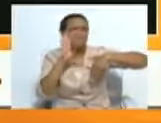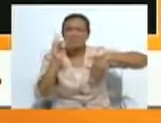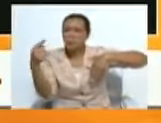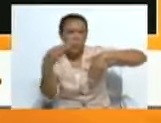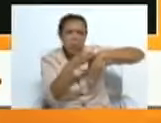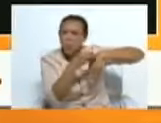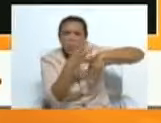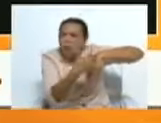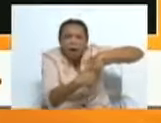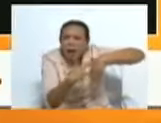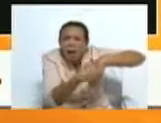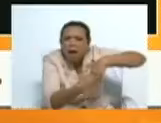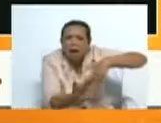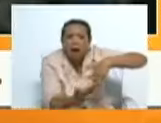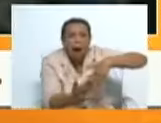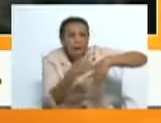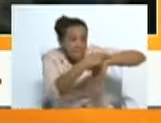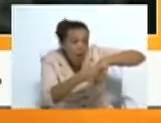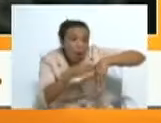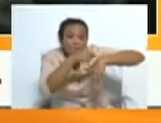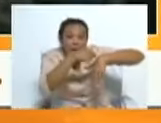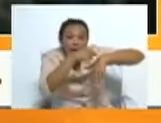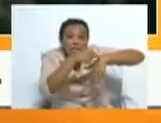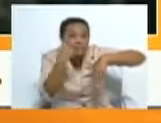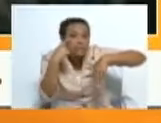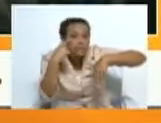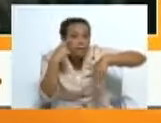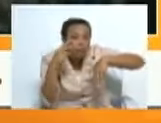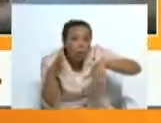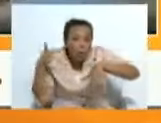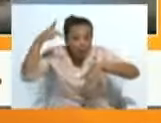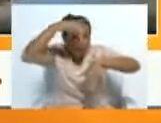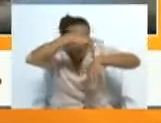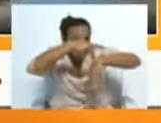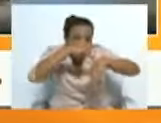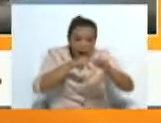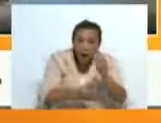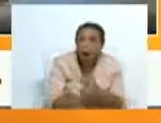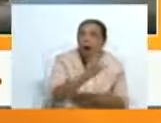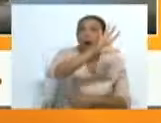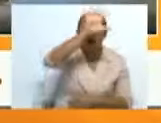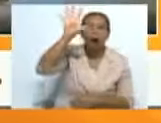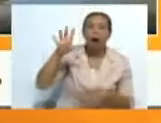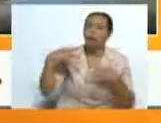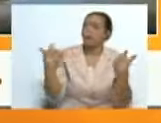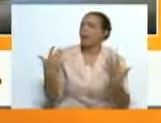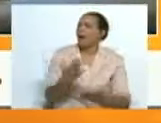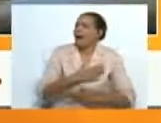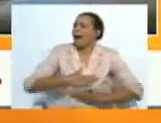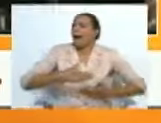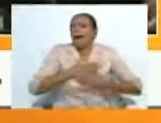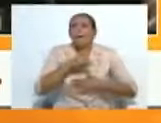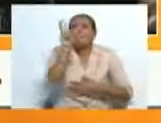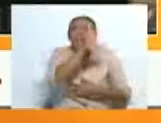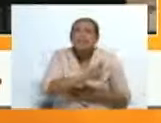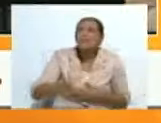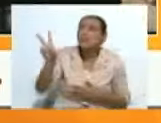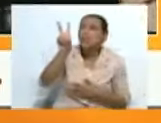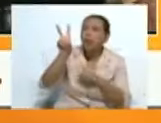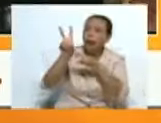corresponden. Y nosotros estuvimos realmente muy a gusto, muy felices, y ojalá